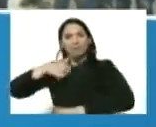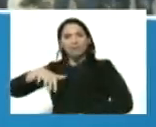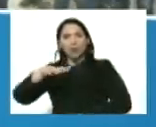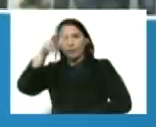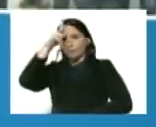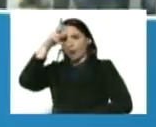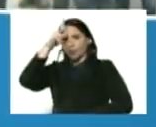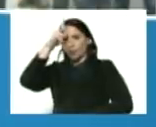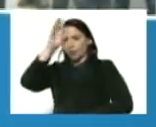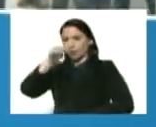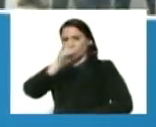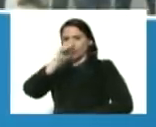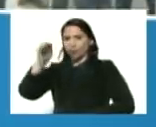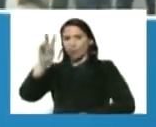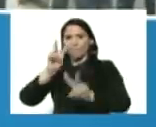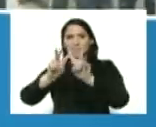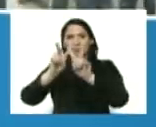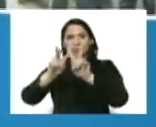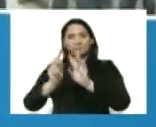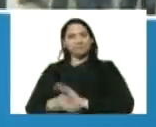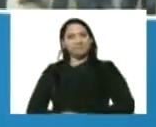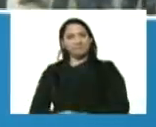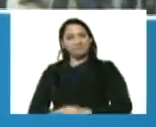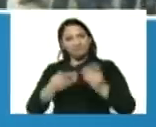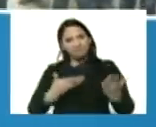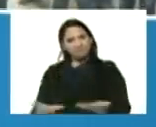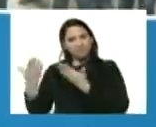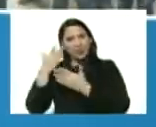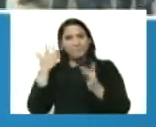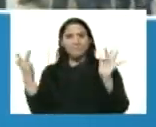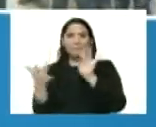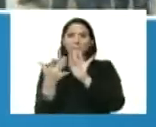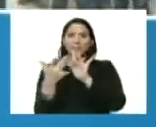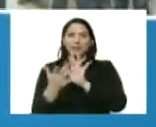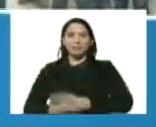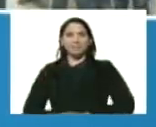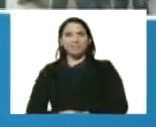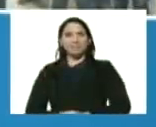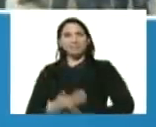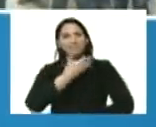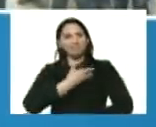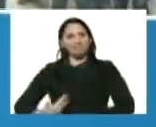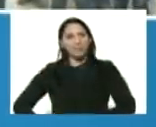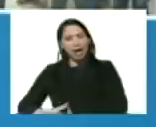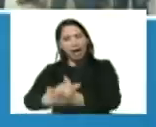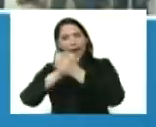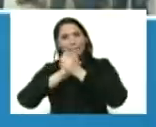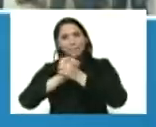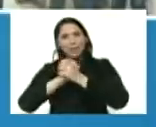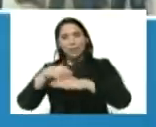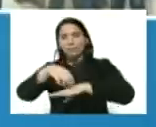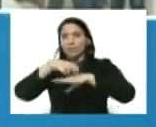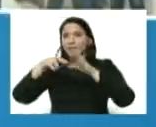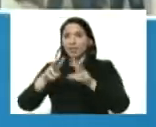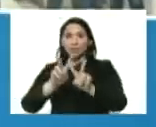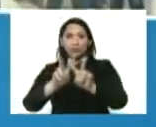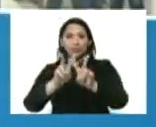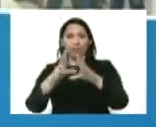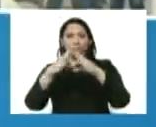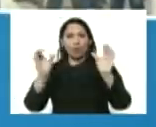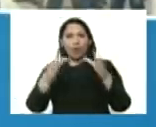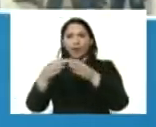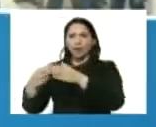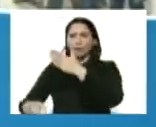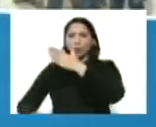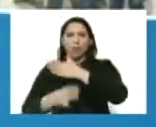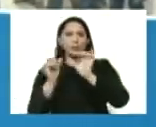falconeano. Dios bendiga la gran misión vivienda Venezuela. Adelante, presidente, adelante, compañero Ilemaro Villaruel y a todo el equipo, vamos a